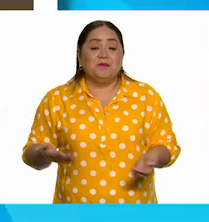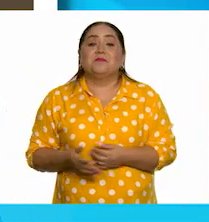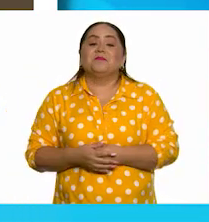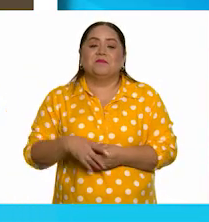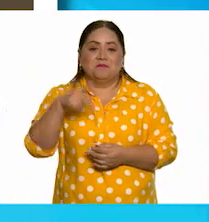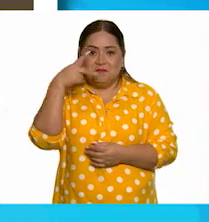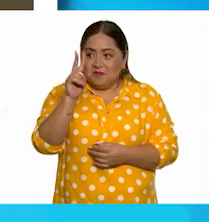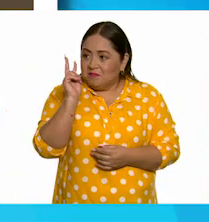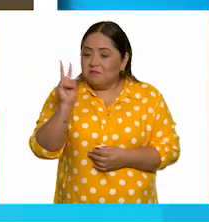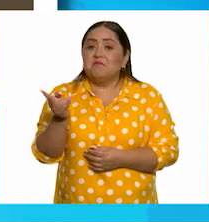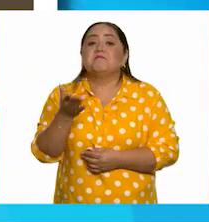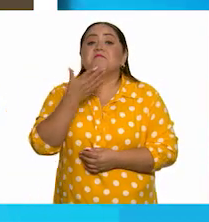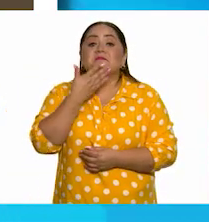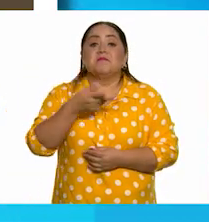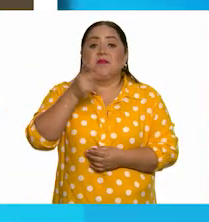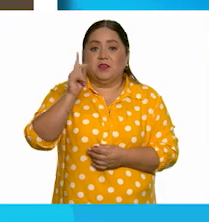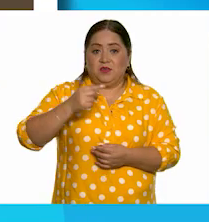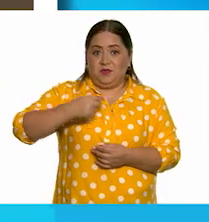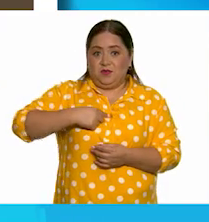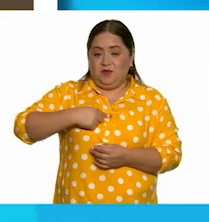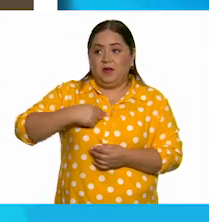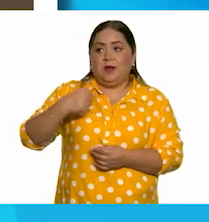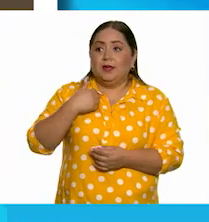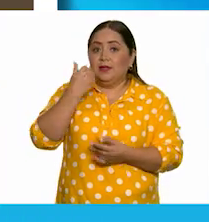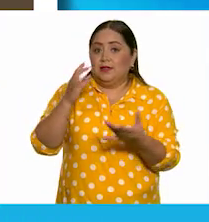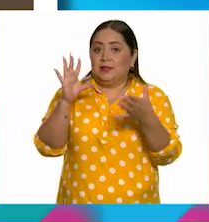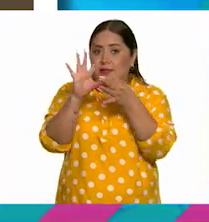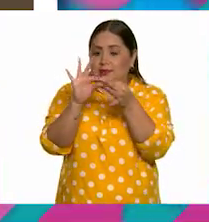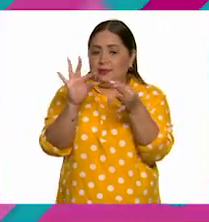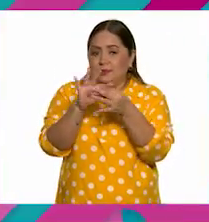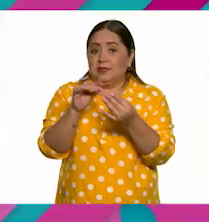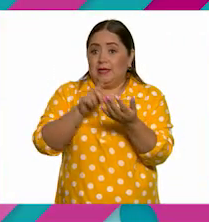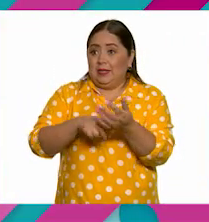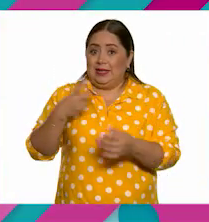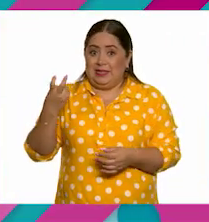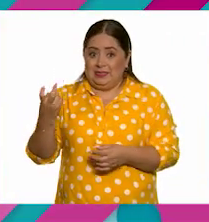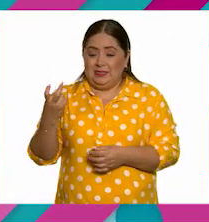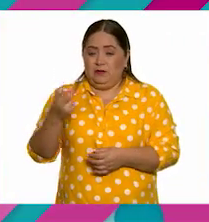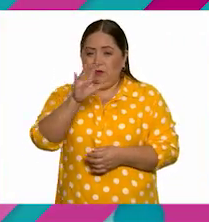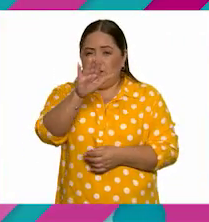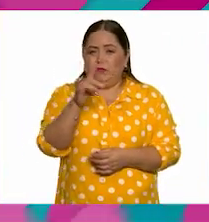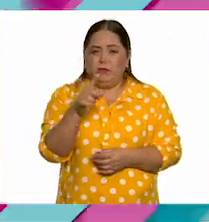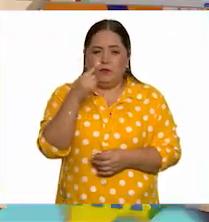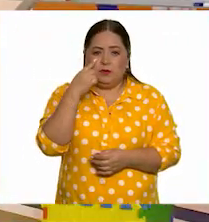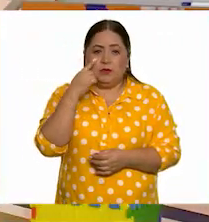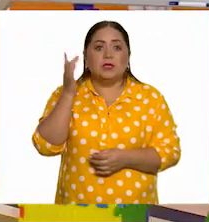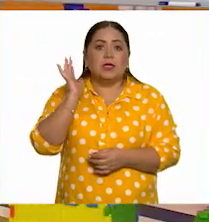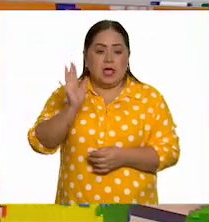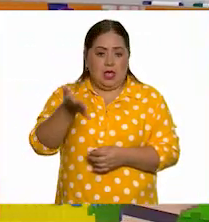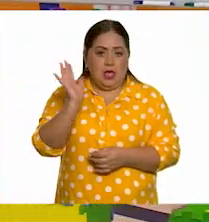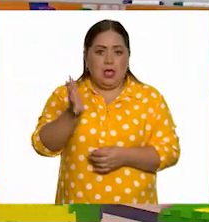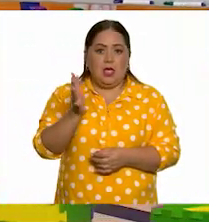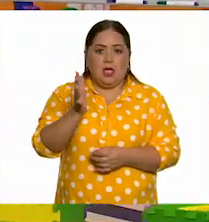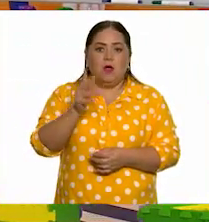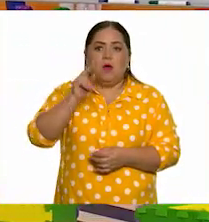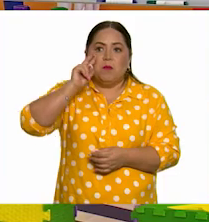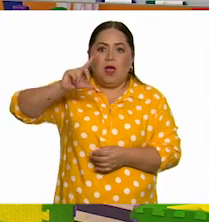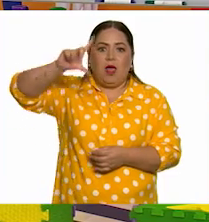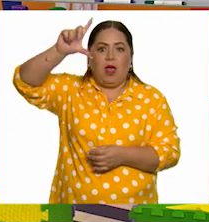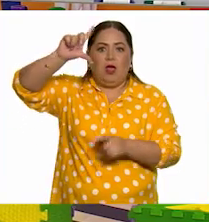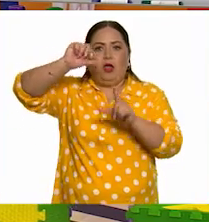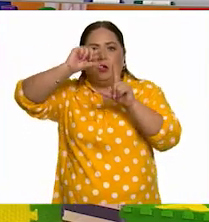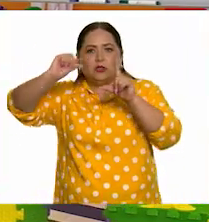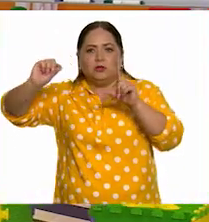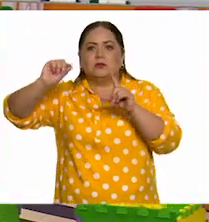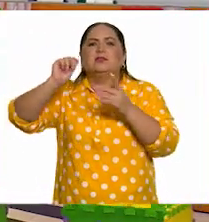Ay, pues les quedaron muy bien. Y yo tengo... Quiero resaltar algo en esta parte. Fíjense muy bien. Ya hubo uso de mayúsculas.